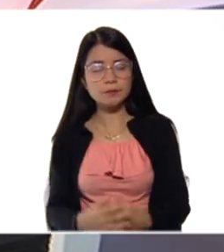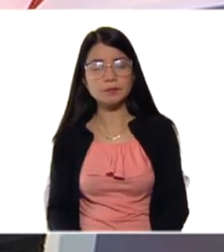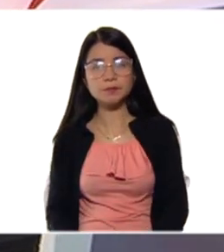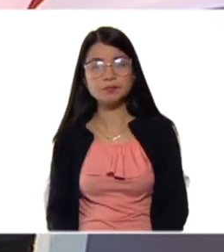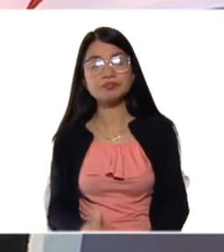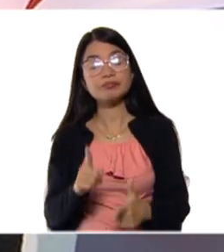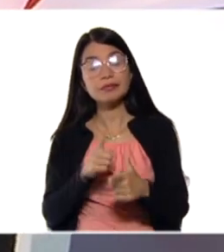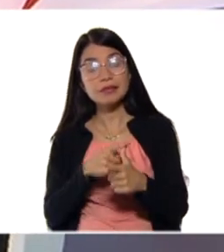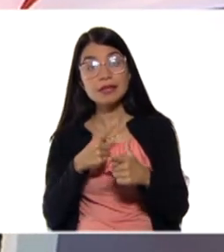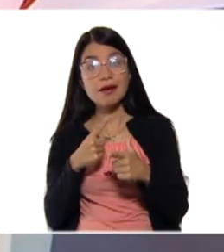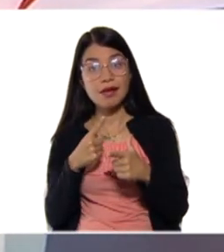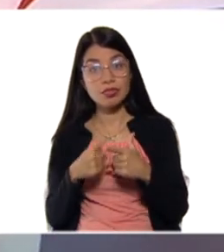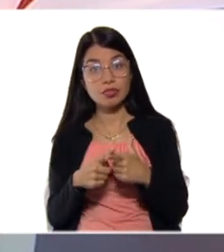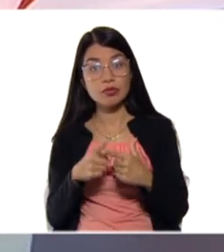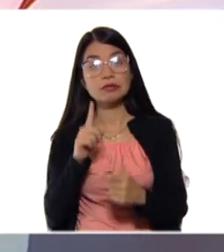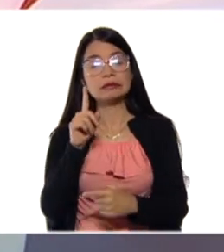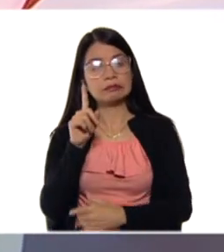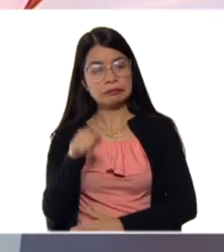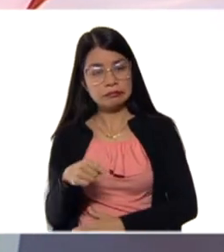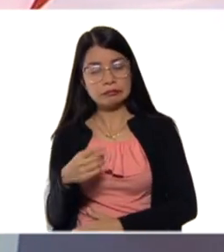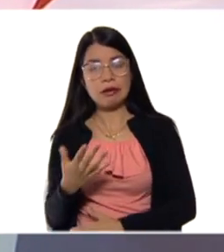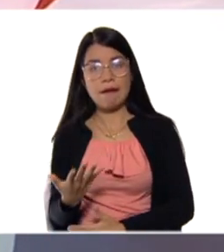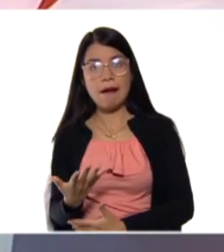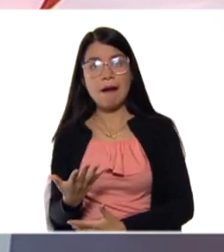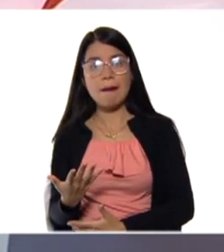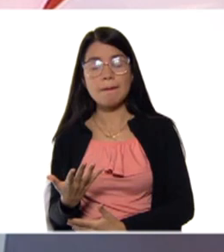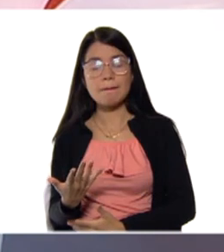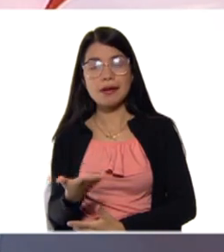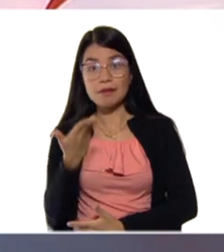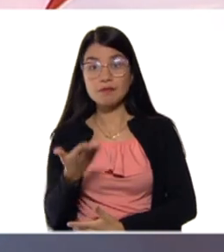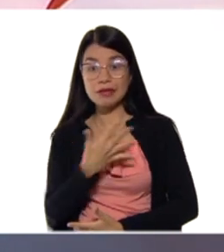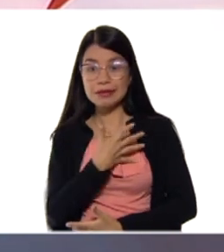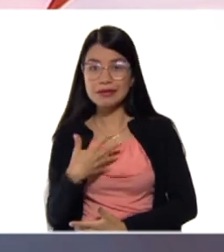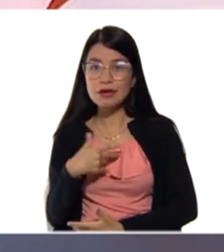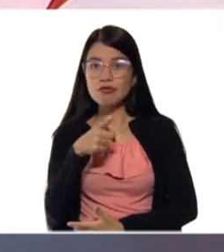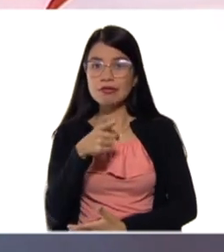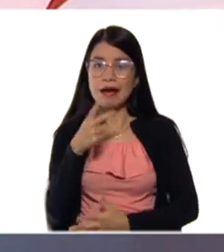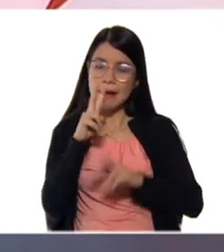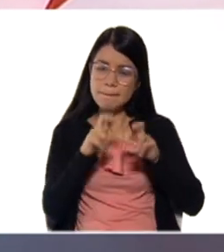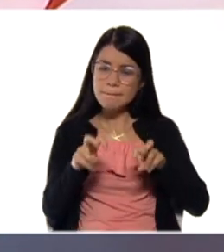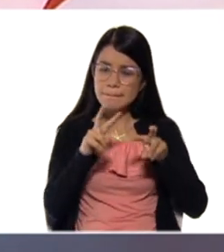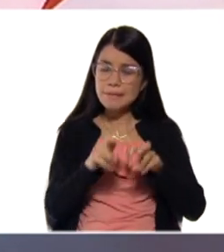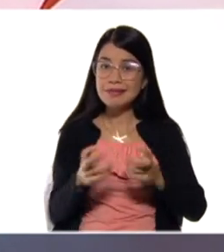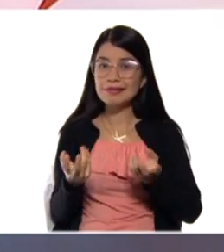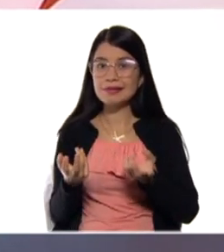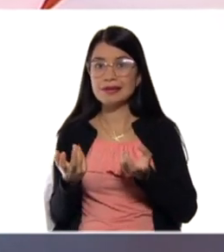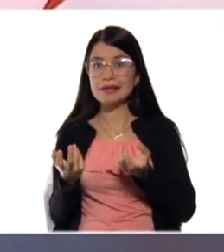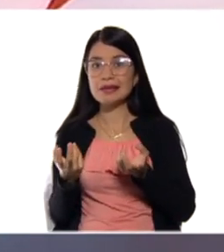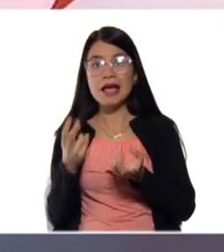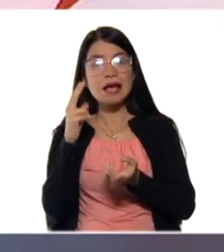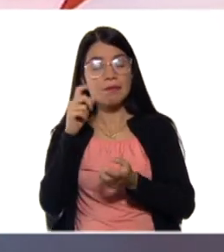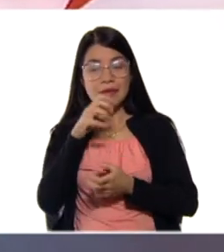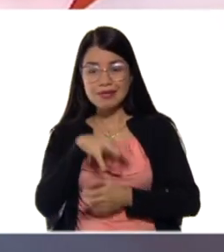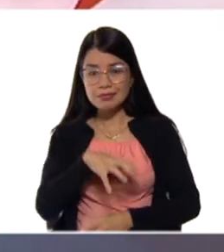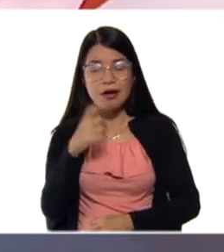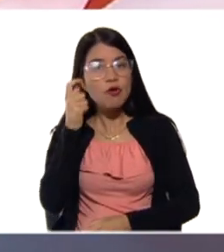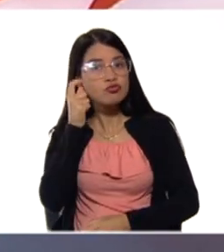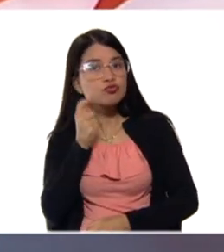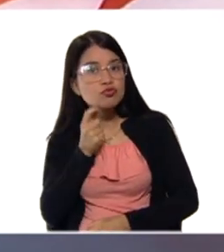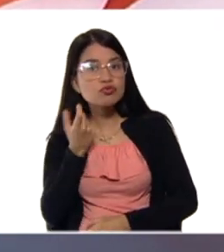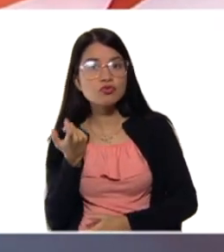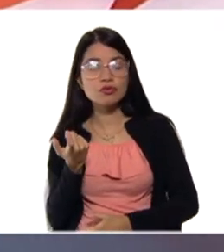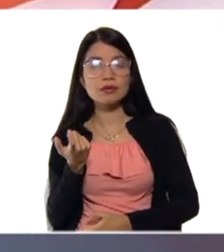Entonces, también quiero, por ejemplo, en el oriente del país, en el estado Sucre. Ah,